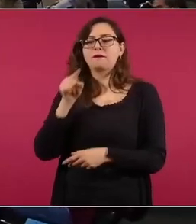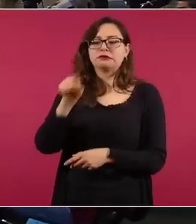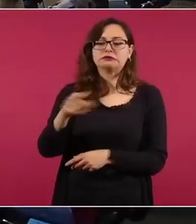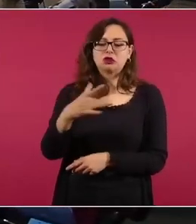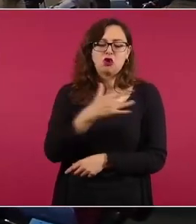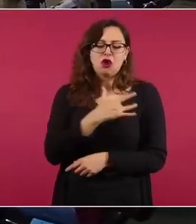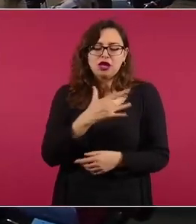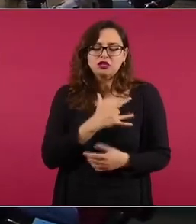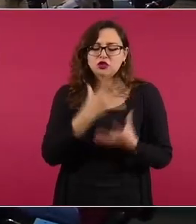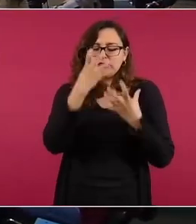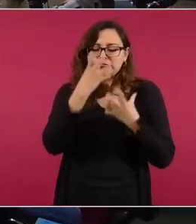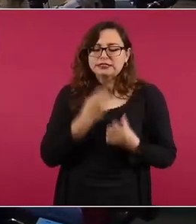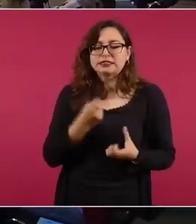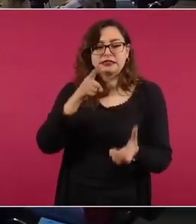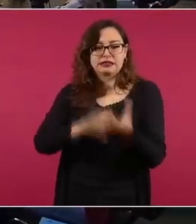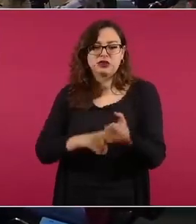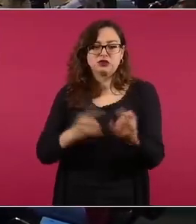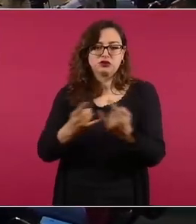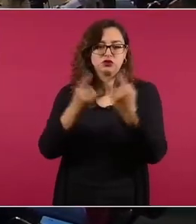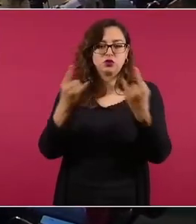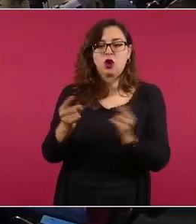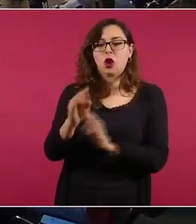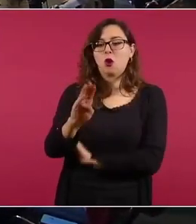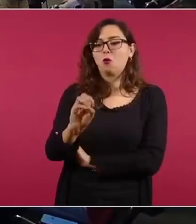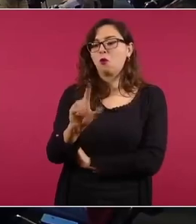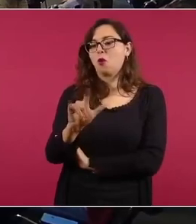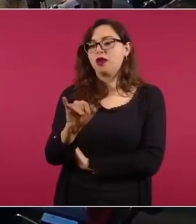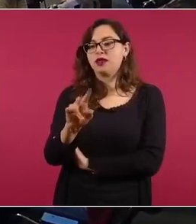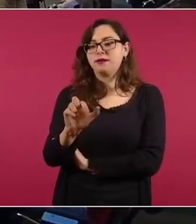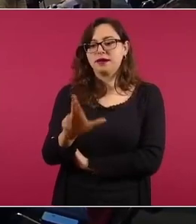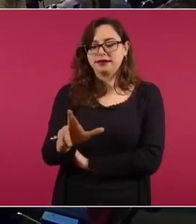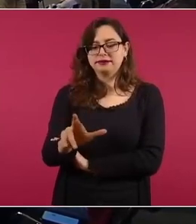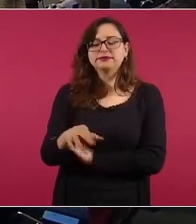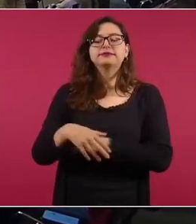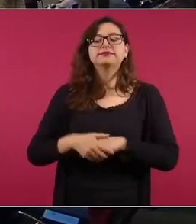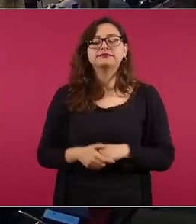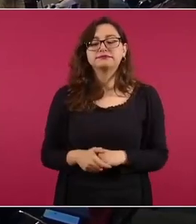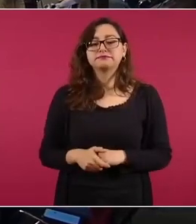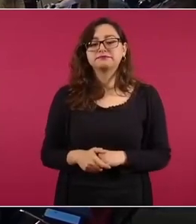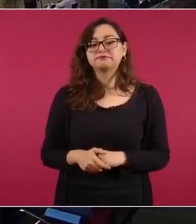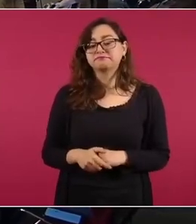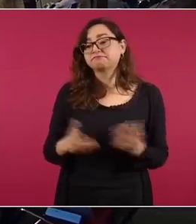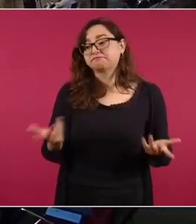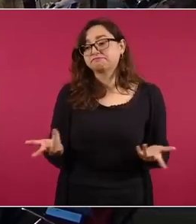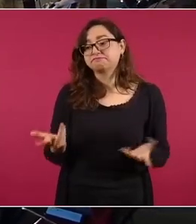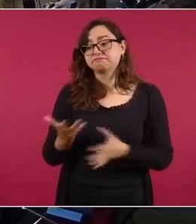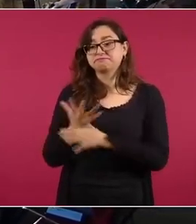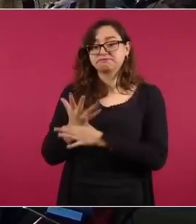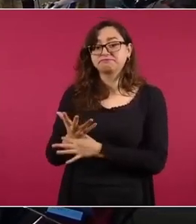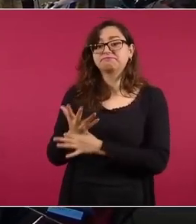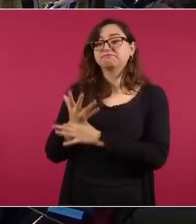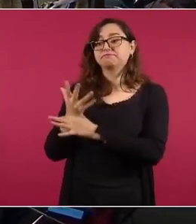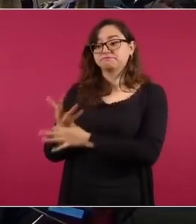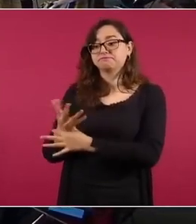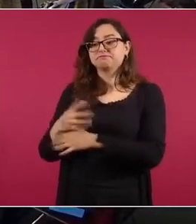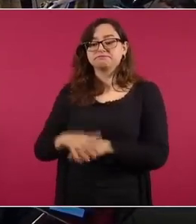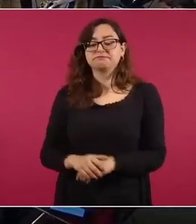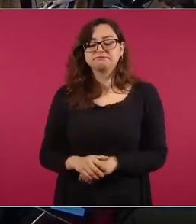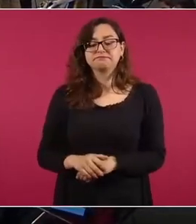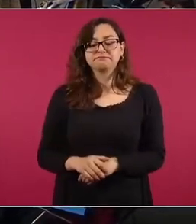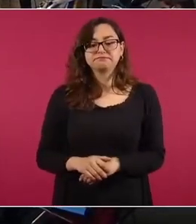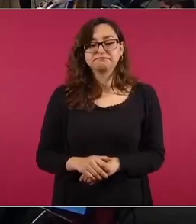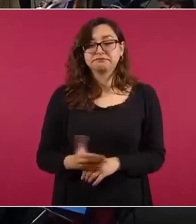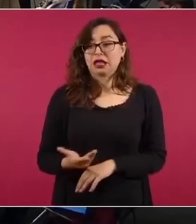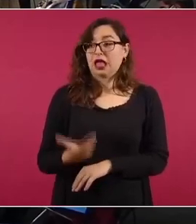a Bolívar cuenta que en medio de malos acontecimientos y enfermo